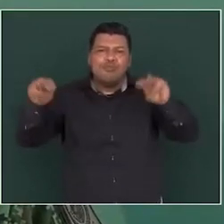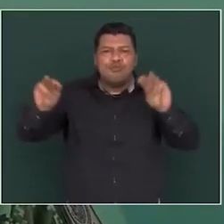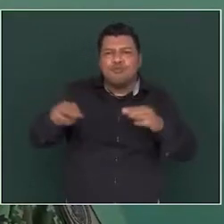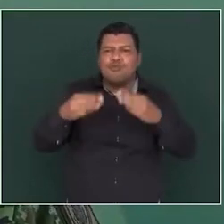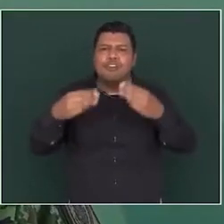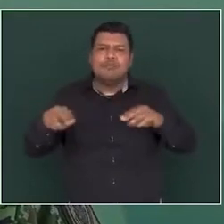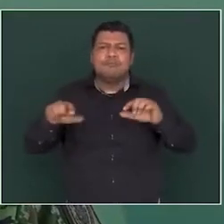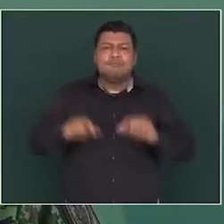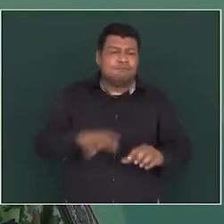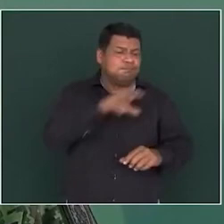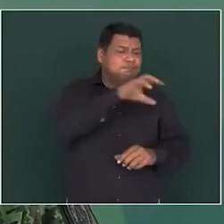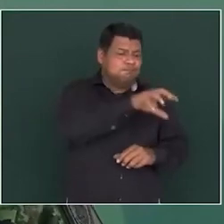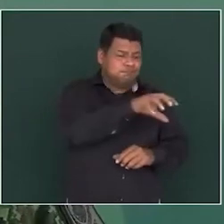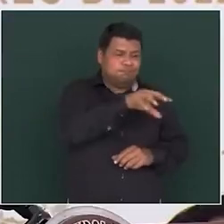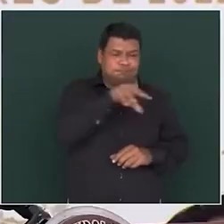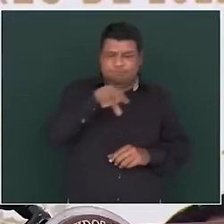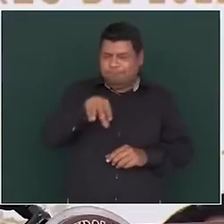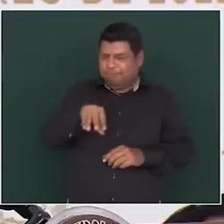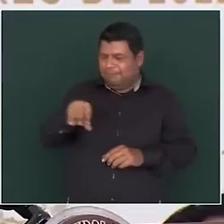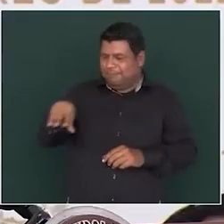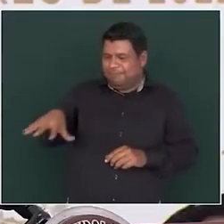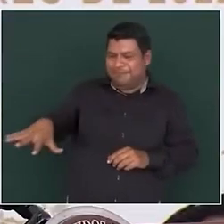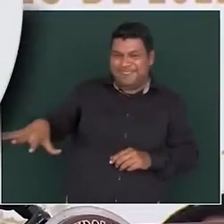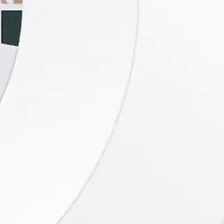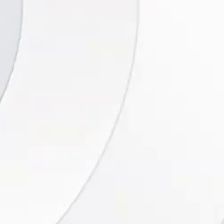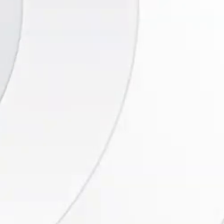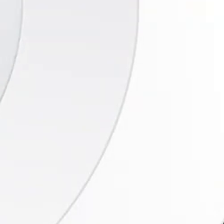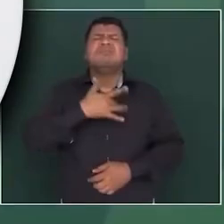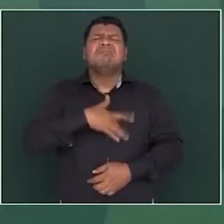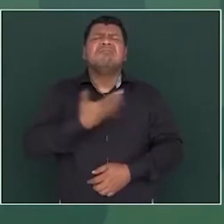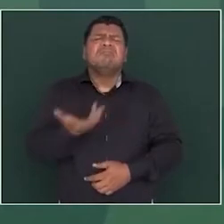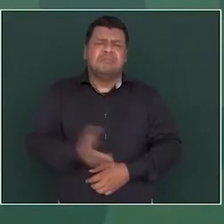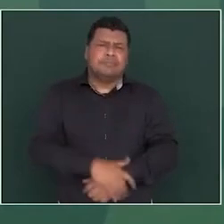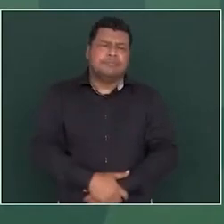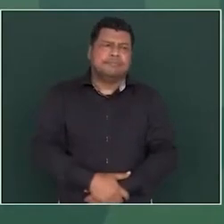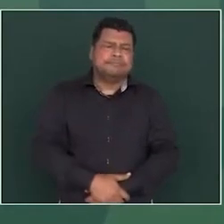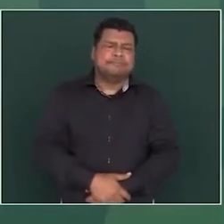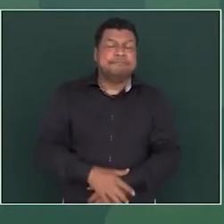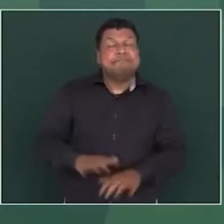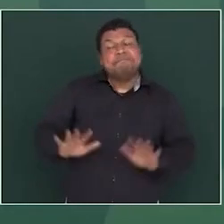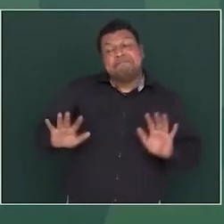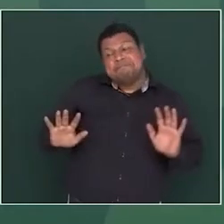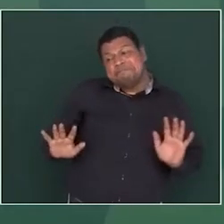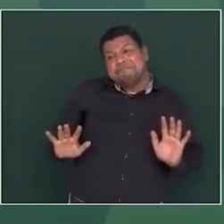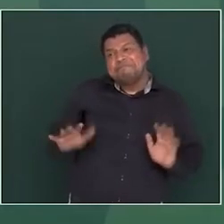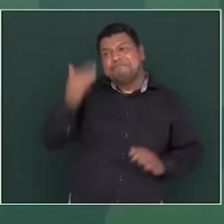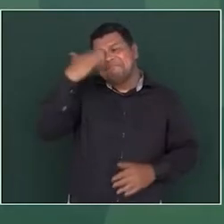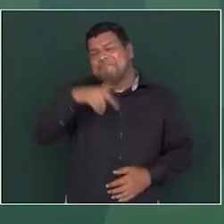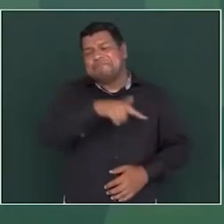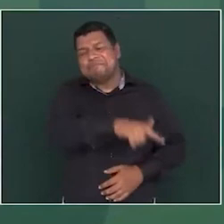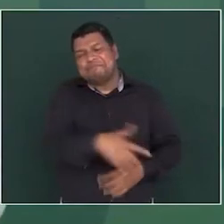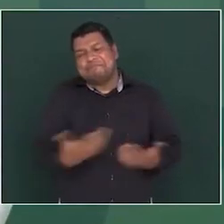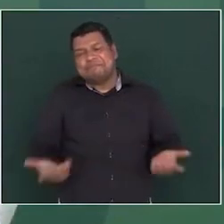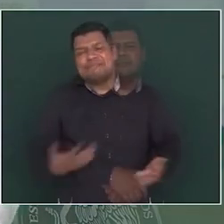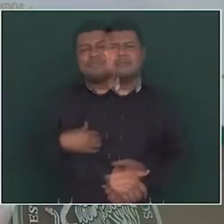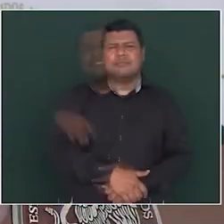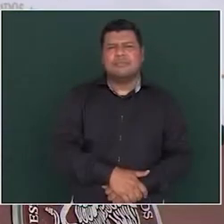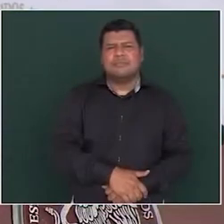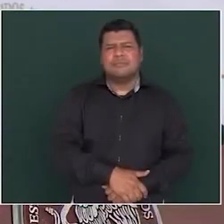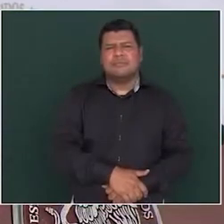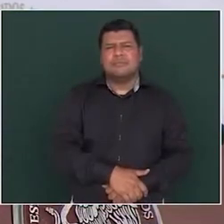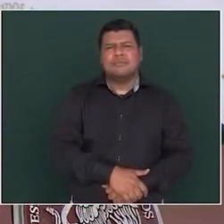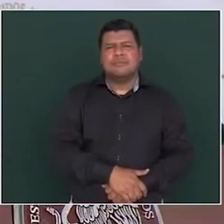presentes en diferentes partes de la terminal de esperarse ¿quién es ese dicho?